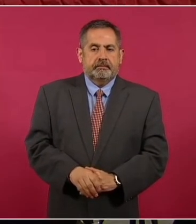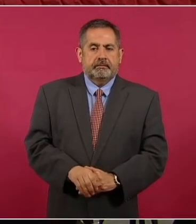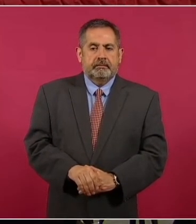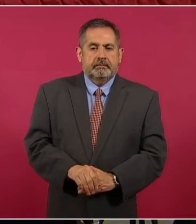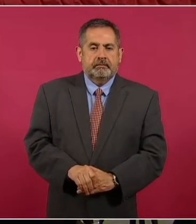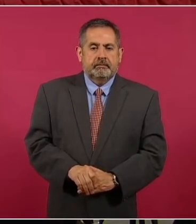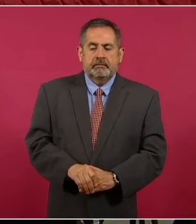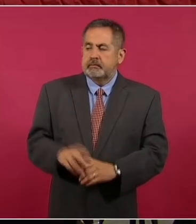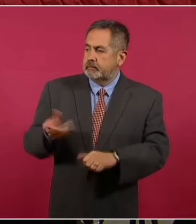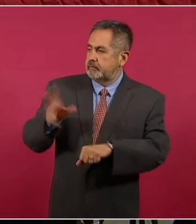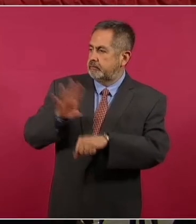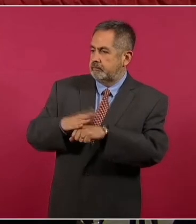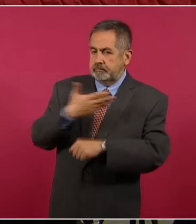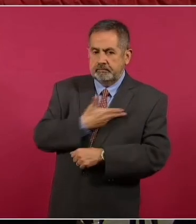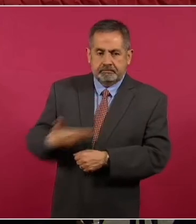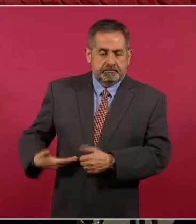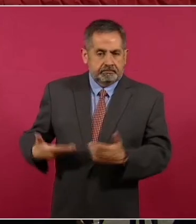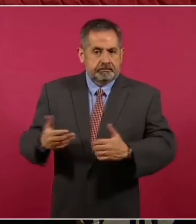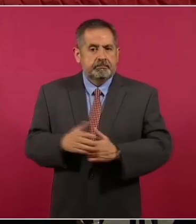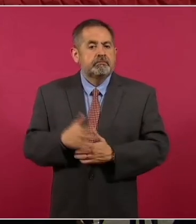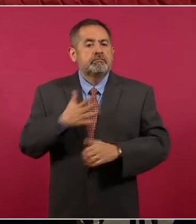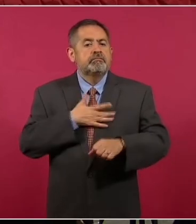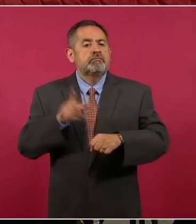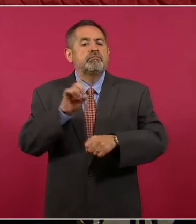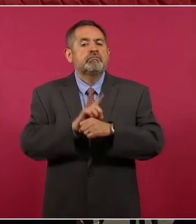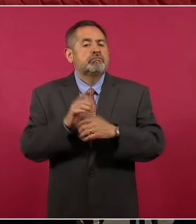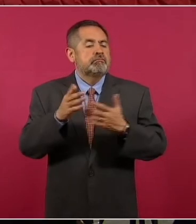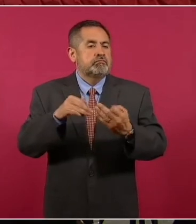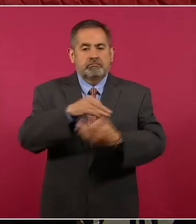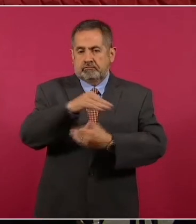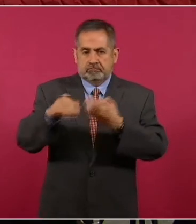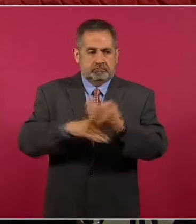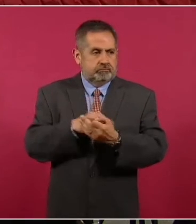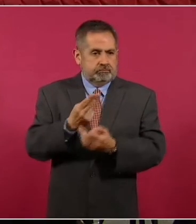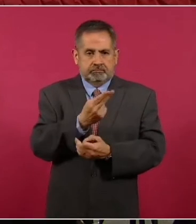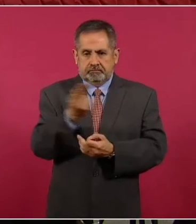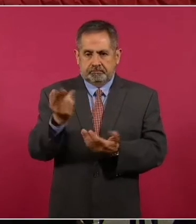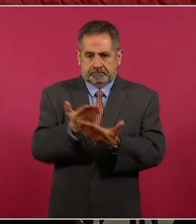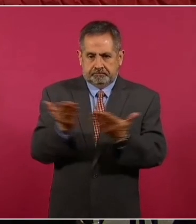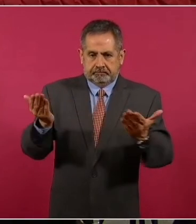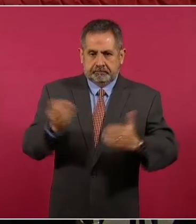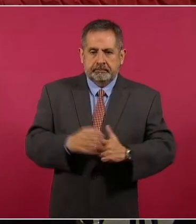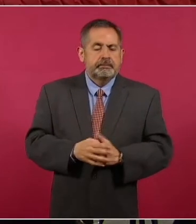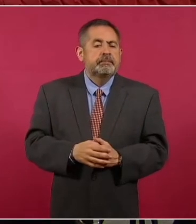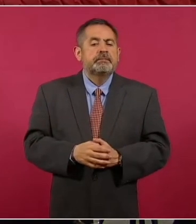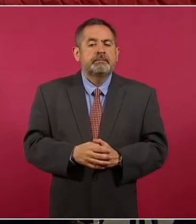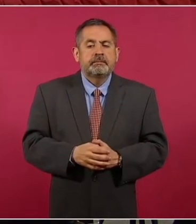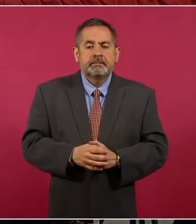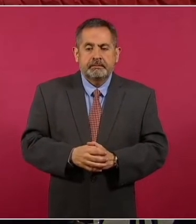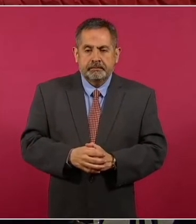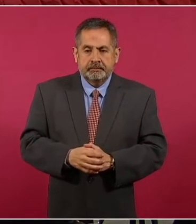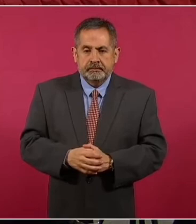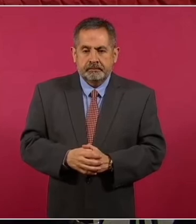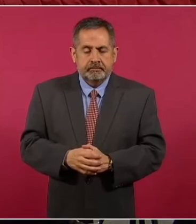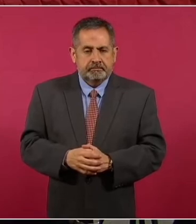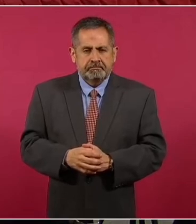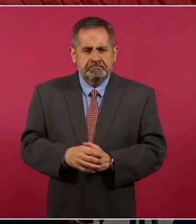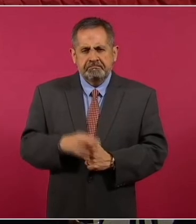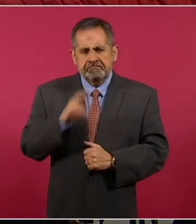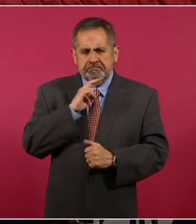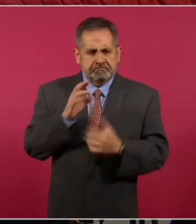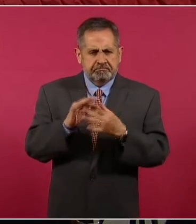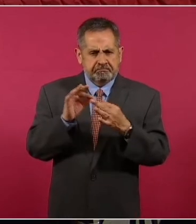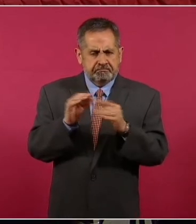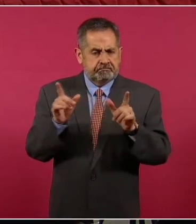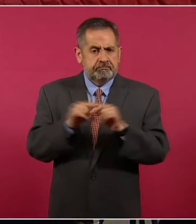Con su permiso, presidente. Buenos días, tengan todas y todos ustedes. Muy rápidamente,